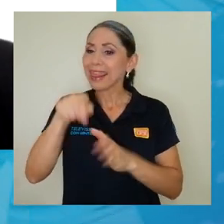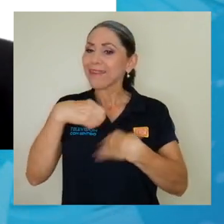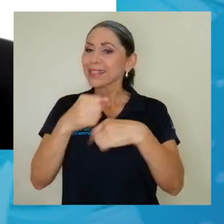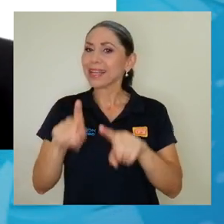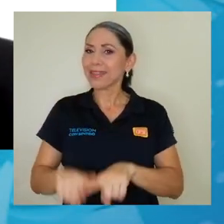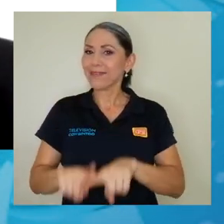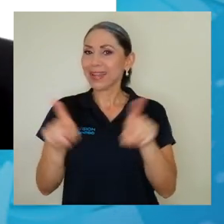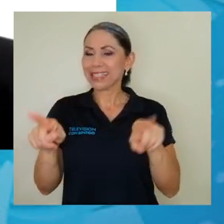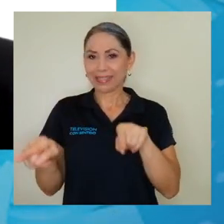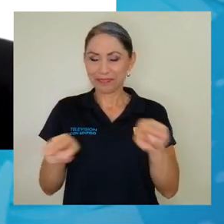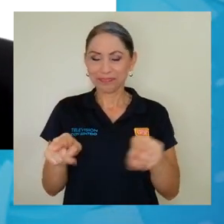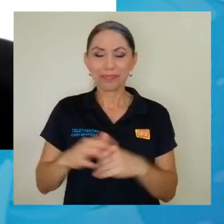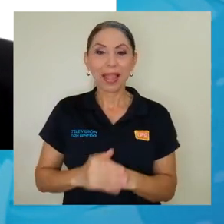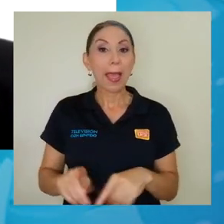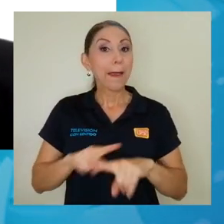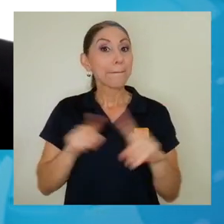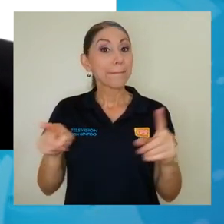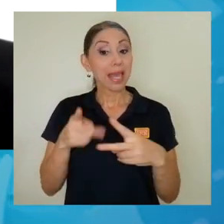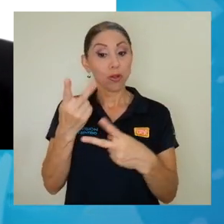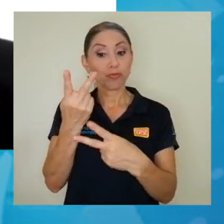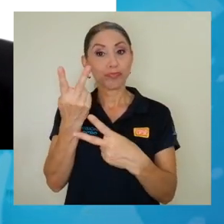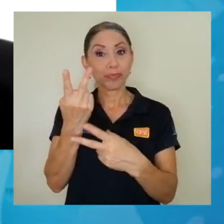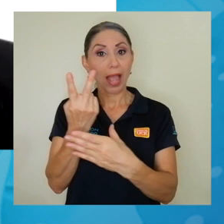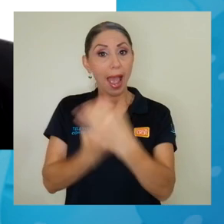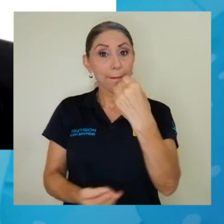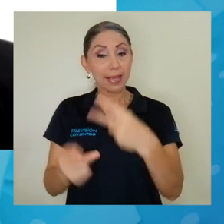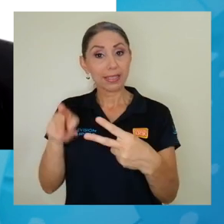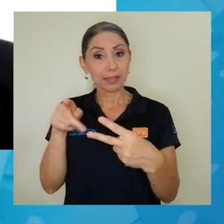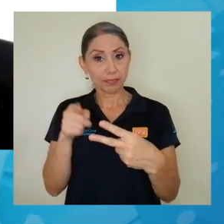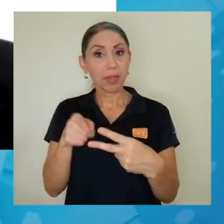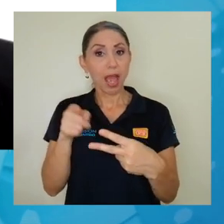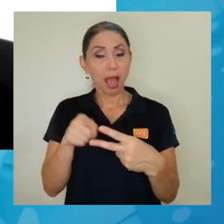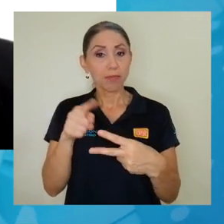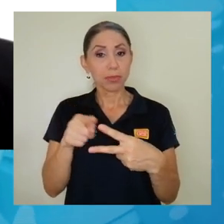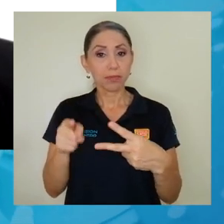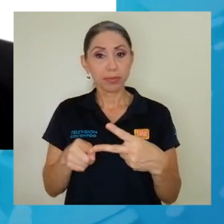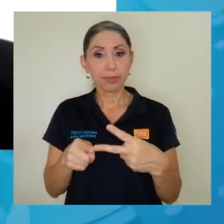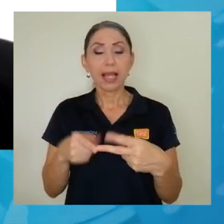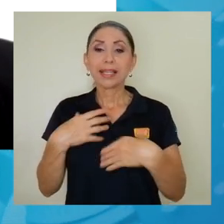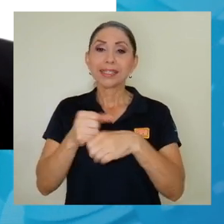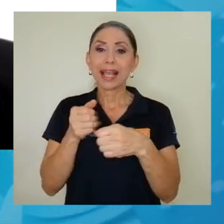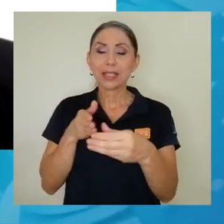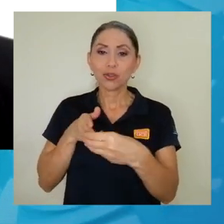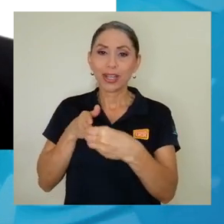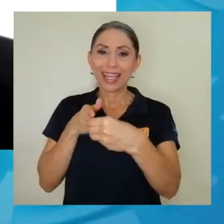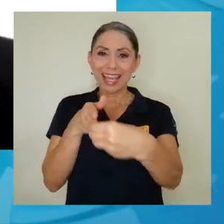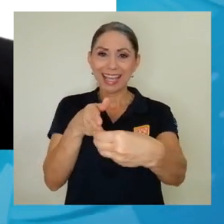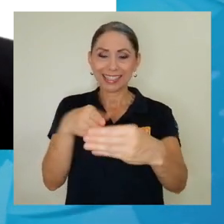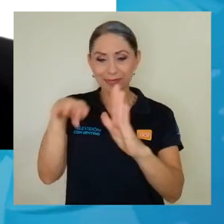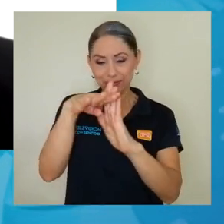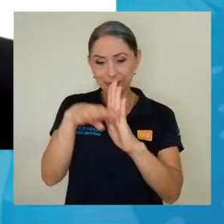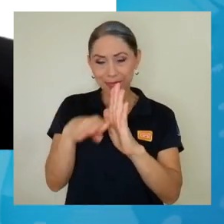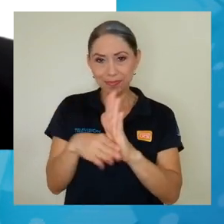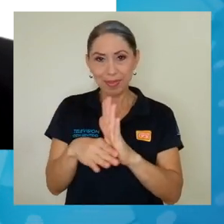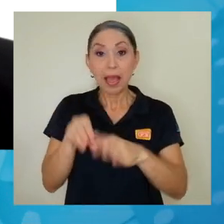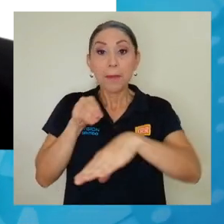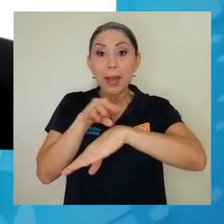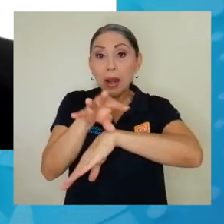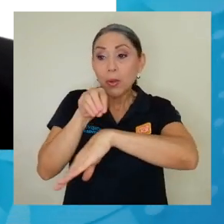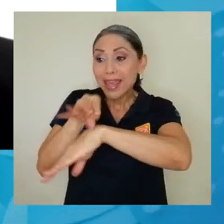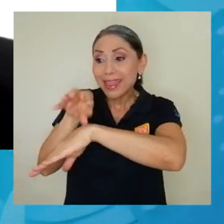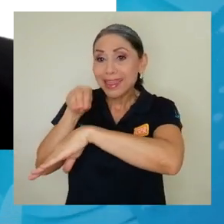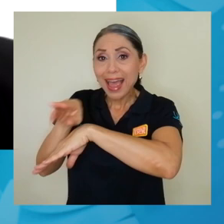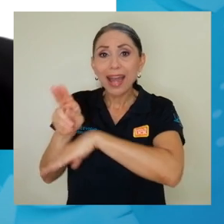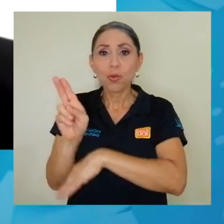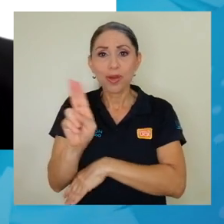un poco diferenciados. Pero bueno, en ambas líneas se han generado guías para poder orientar a las unidades académicas,